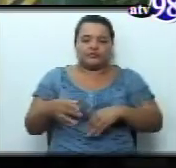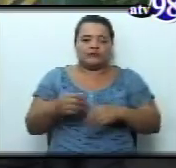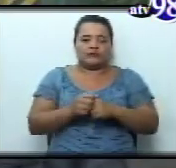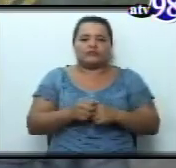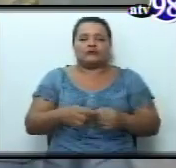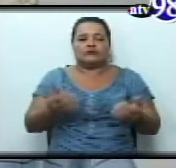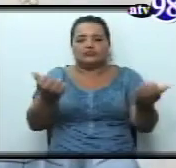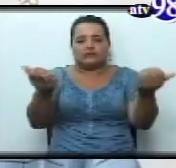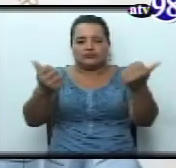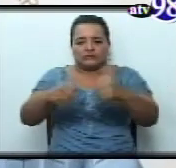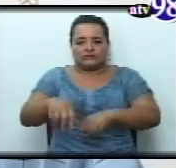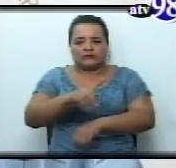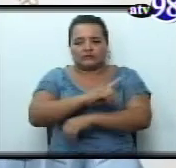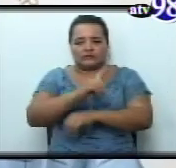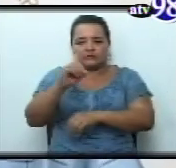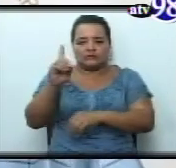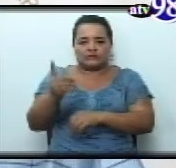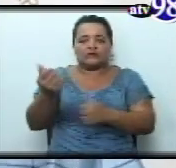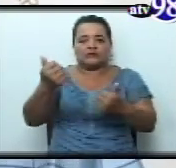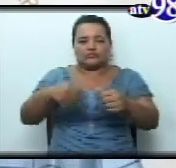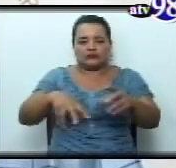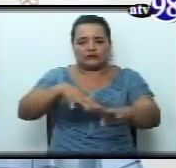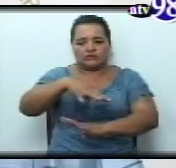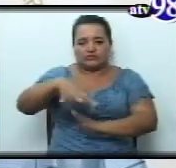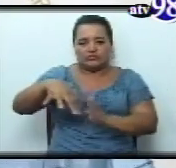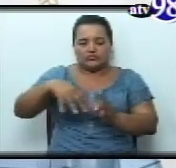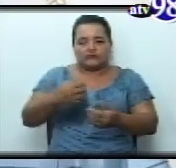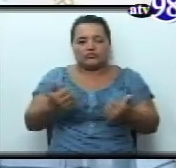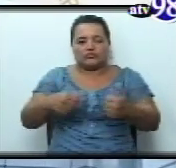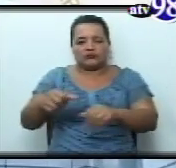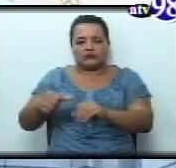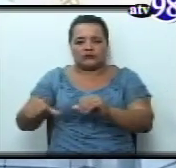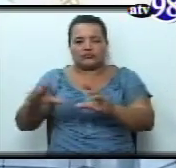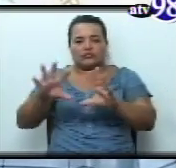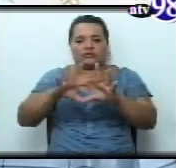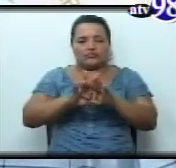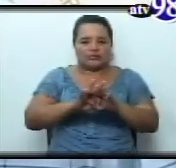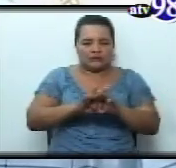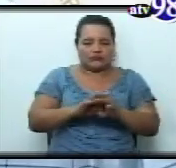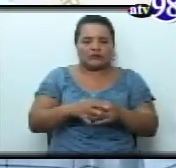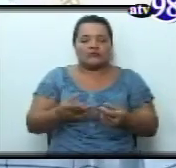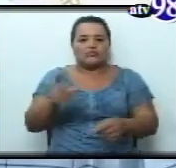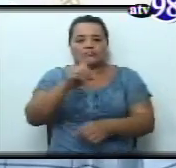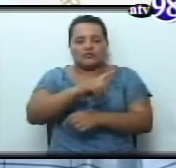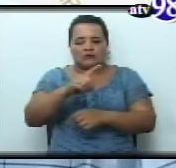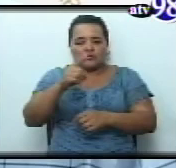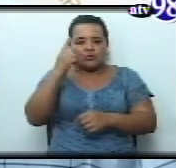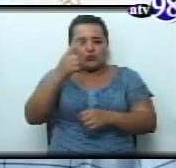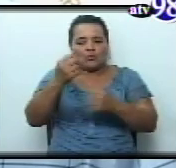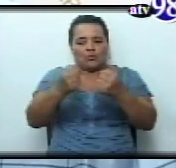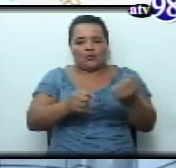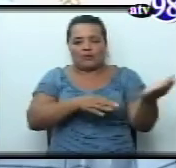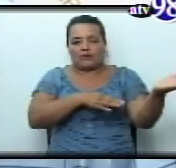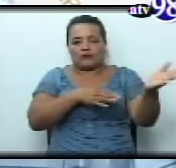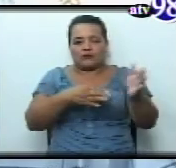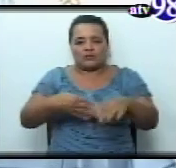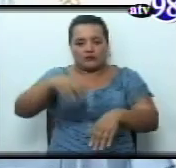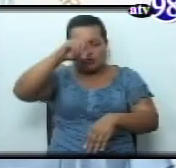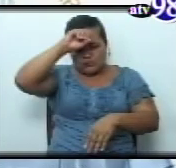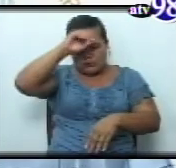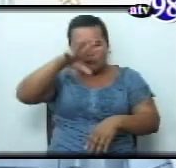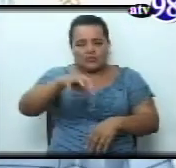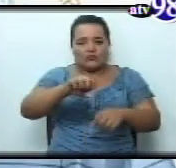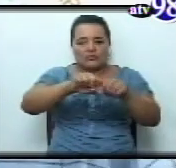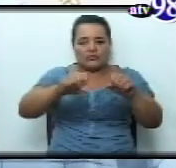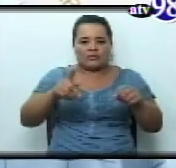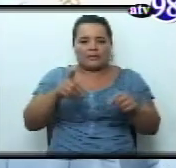Consideran que ese día pues estuvo relacionado con este minero que falleció en la mina Santa